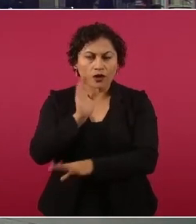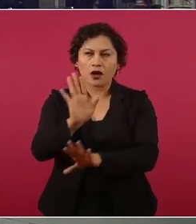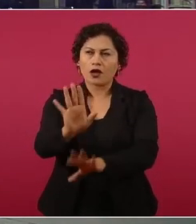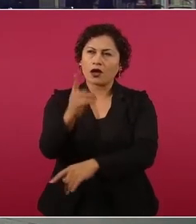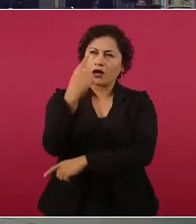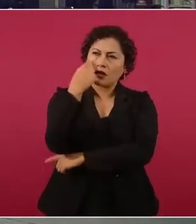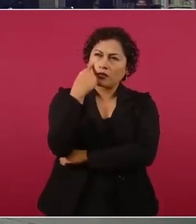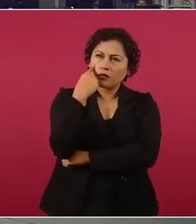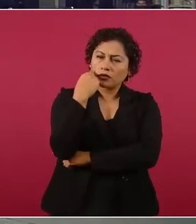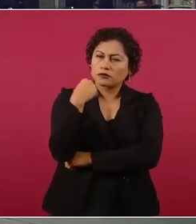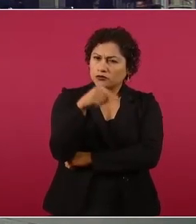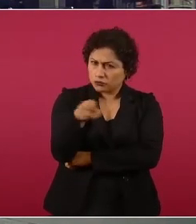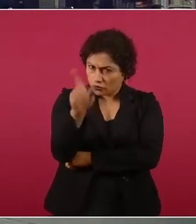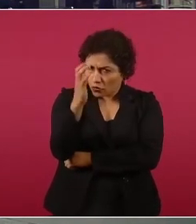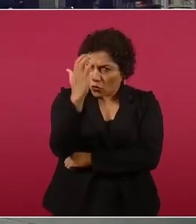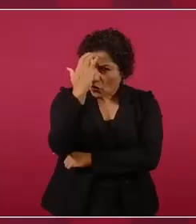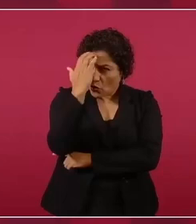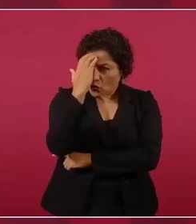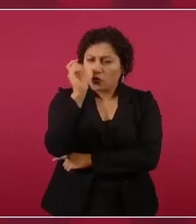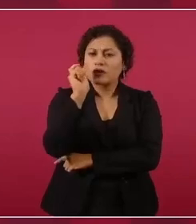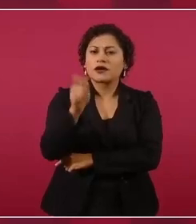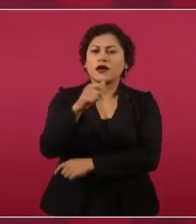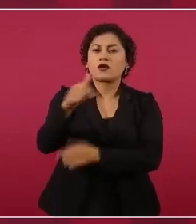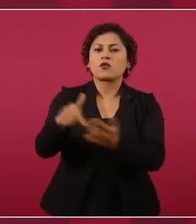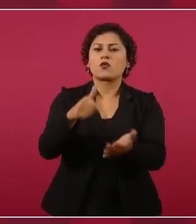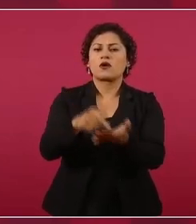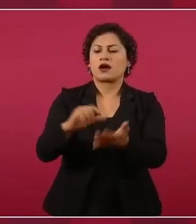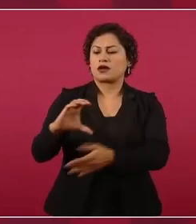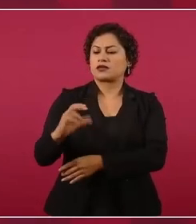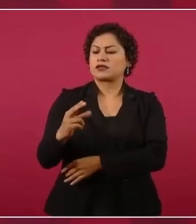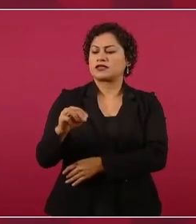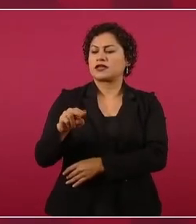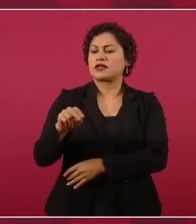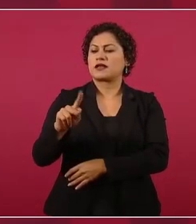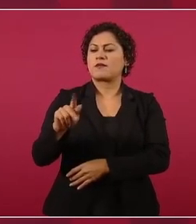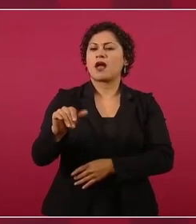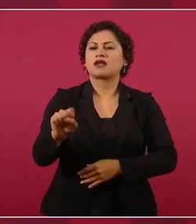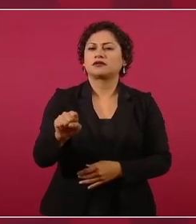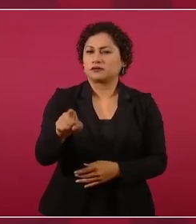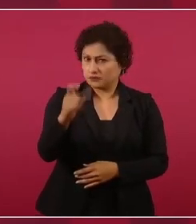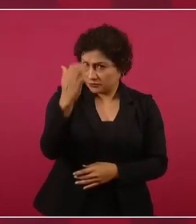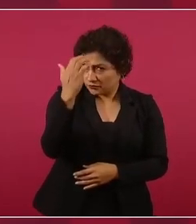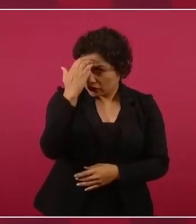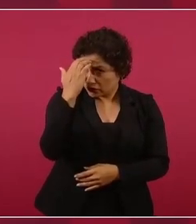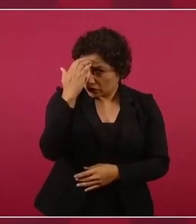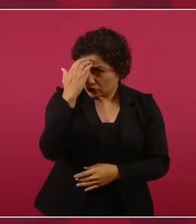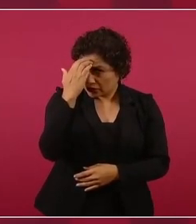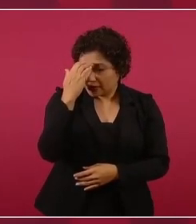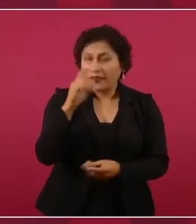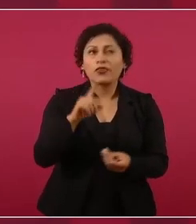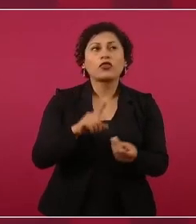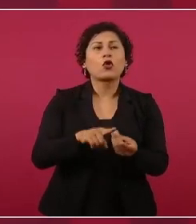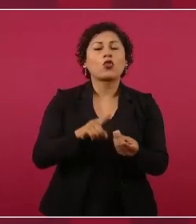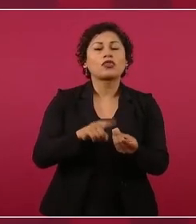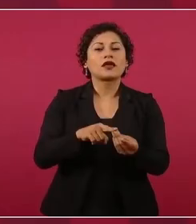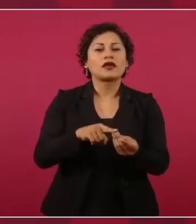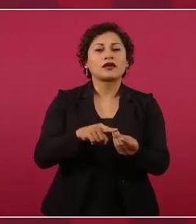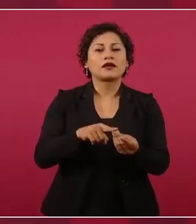si conocen Chinipas, en los límites de